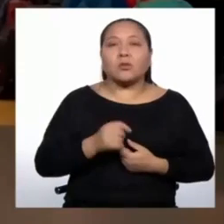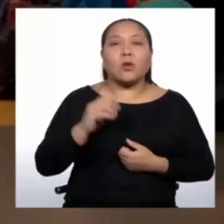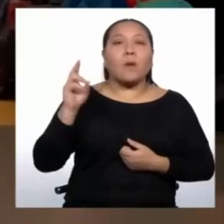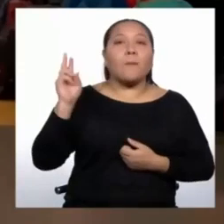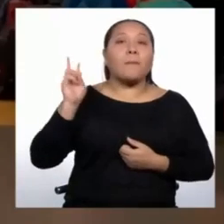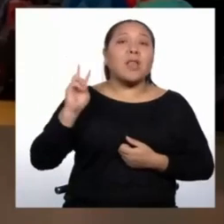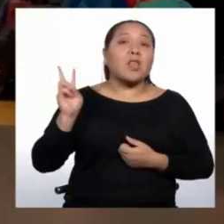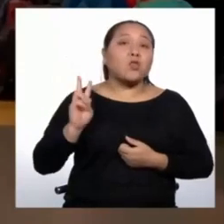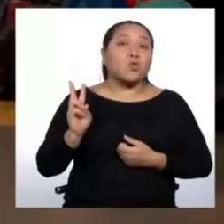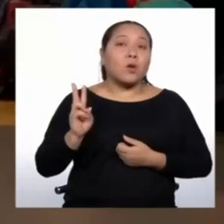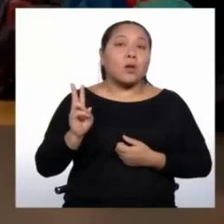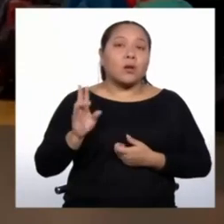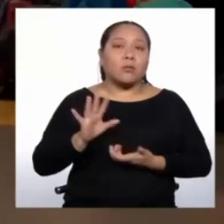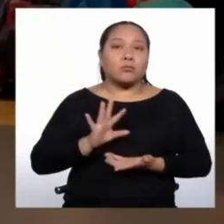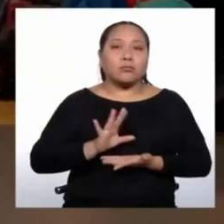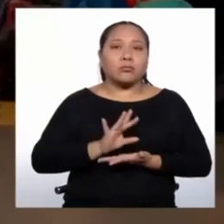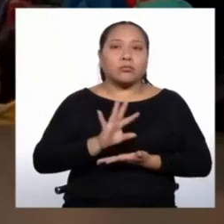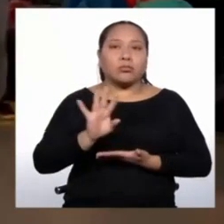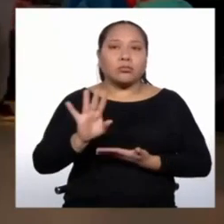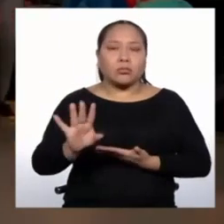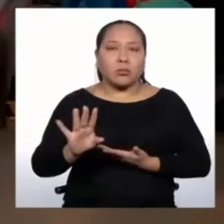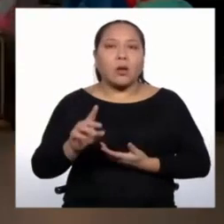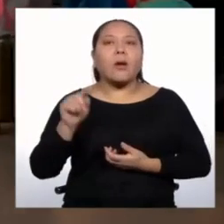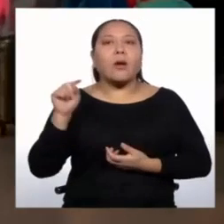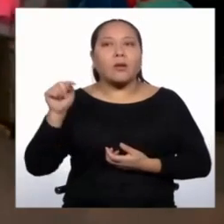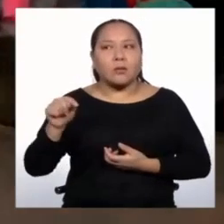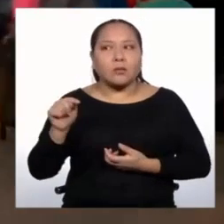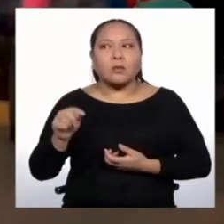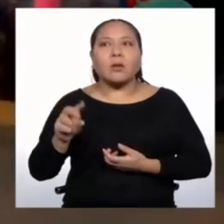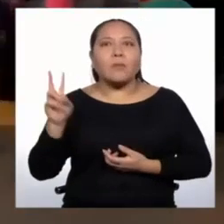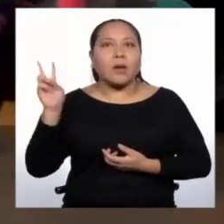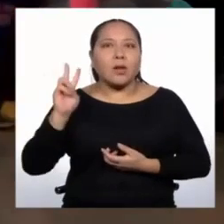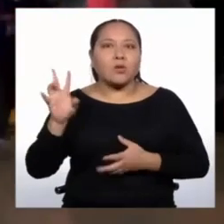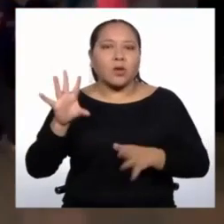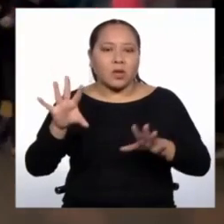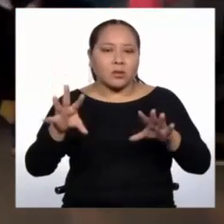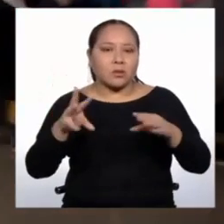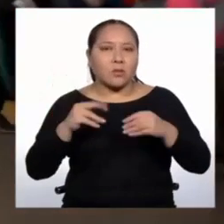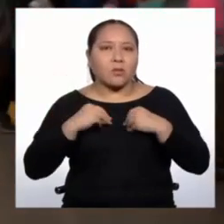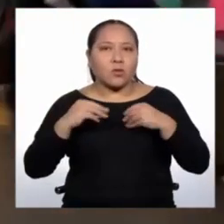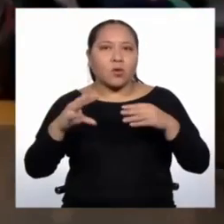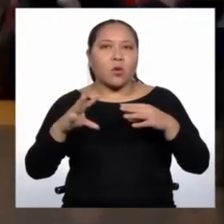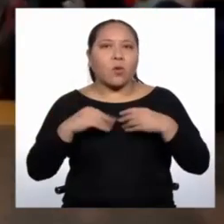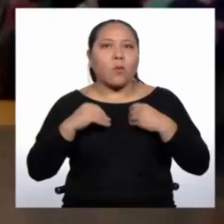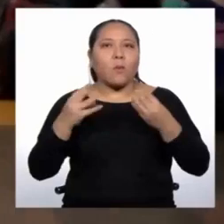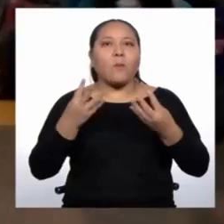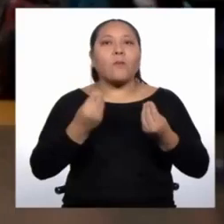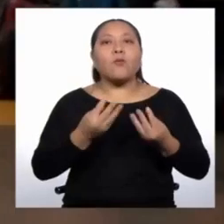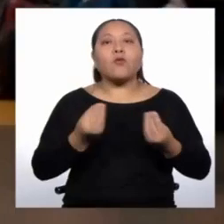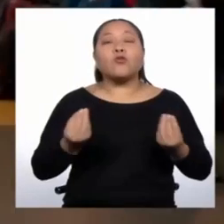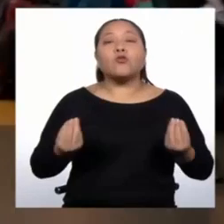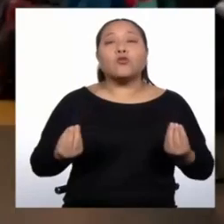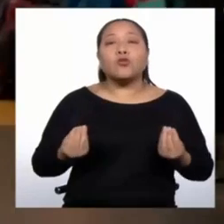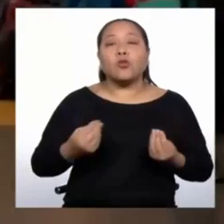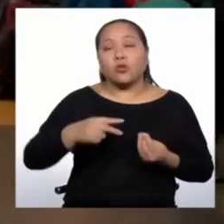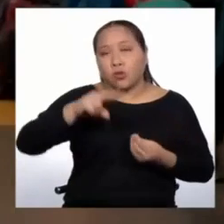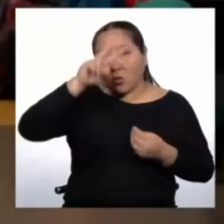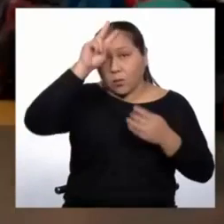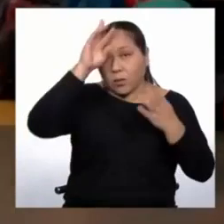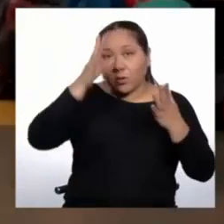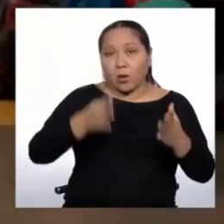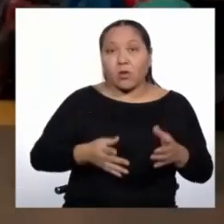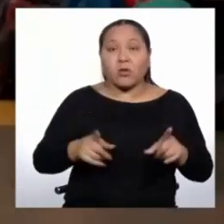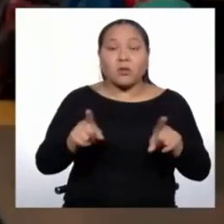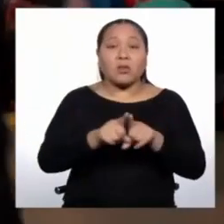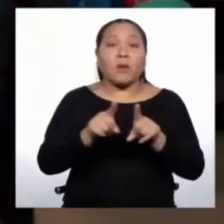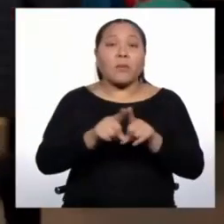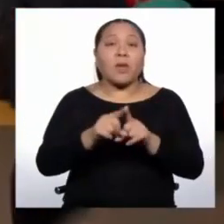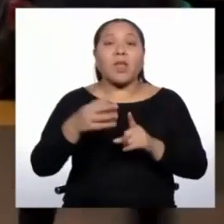Sí, Venezuela recibió muchísimos peruanos, pero también lo hicieron Argentina y Chile.